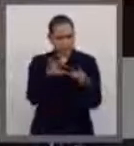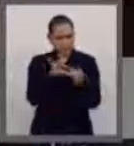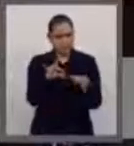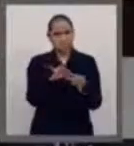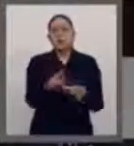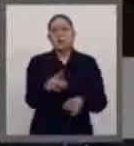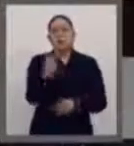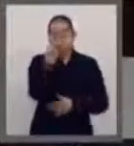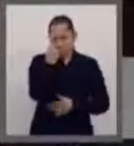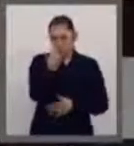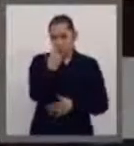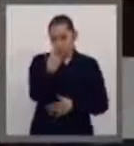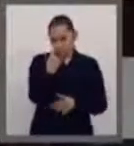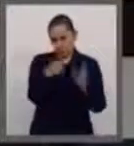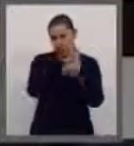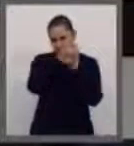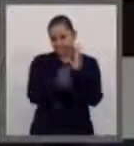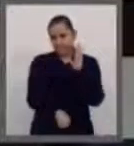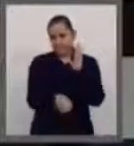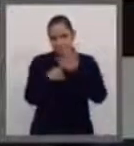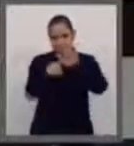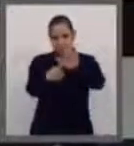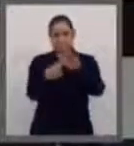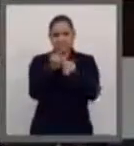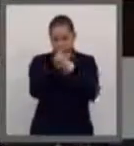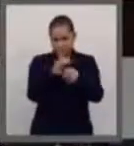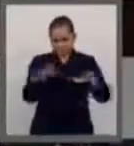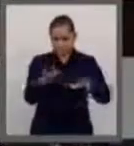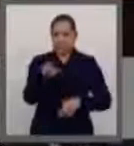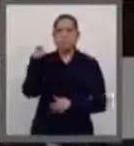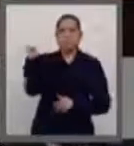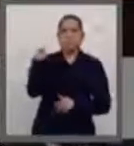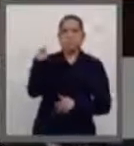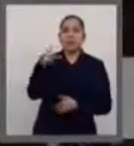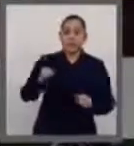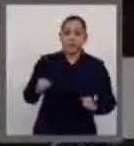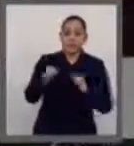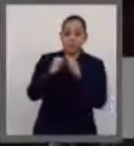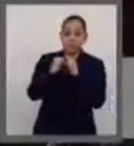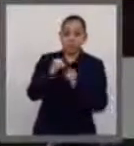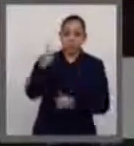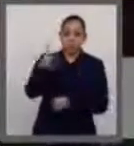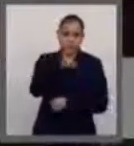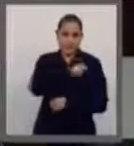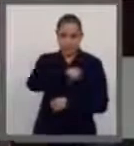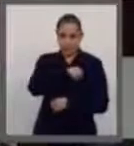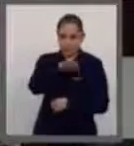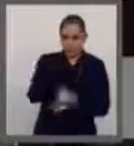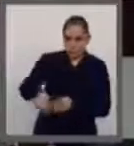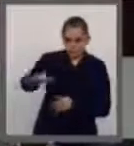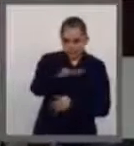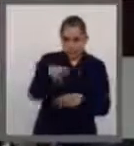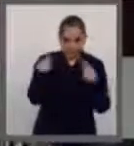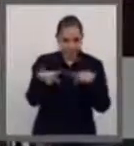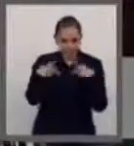solo, un dato de acuerdo con información del Instituto Nacional de Salud Pública. Contamos